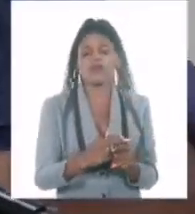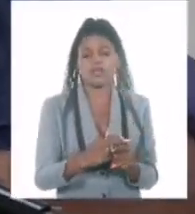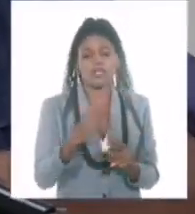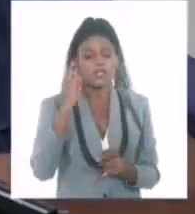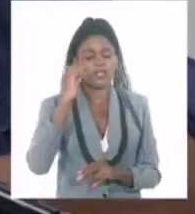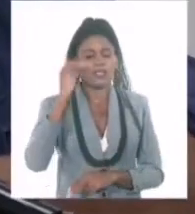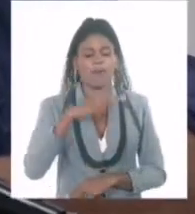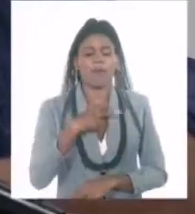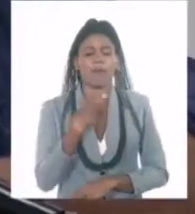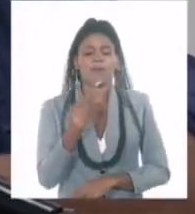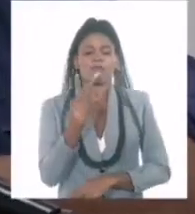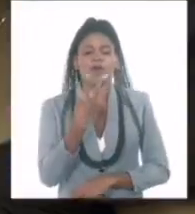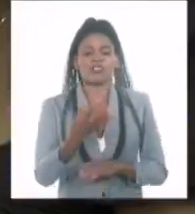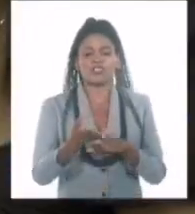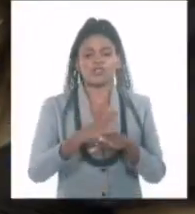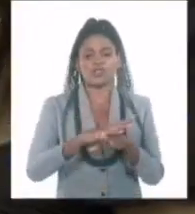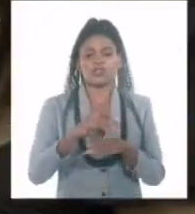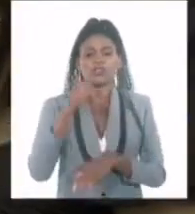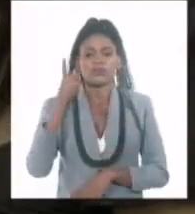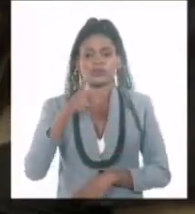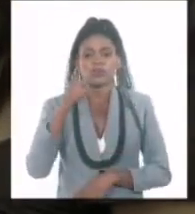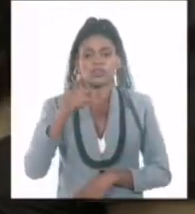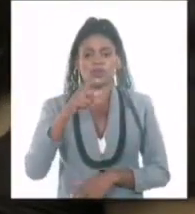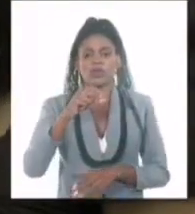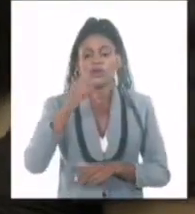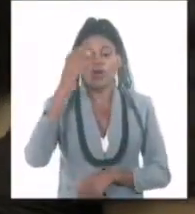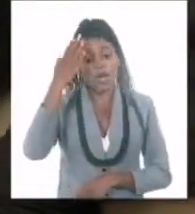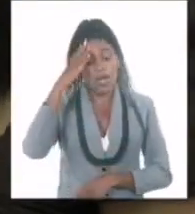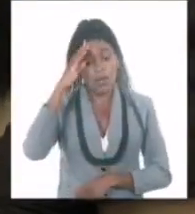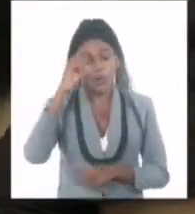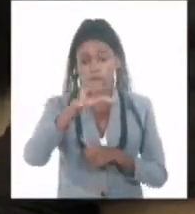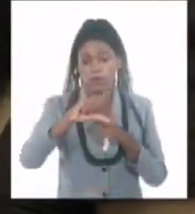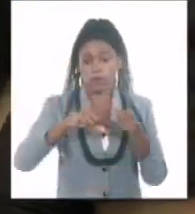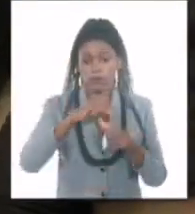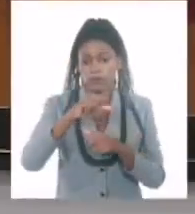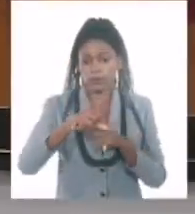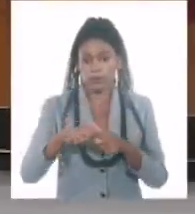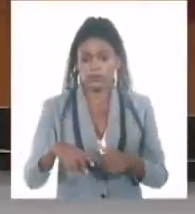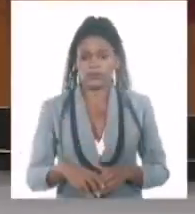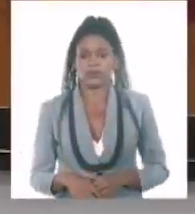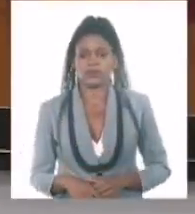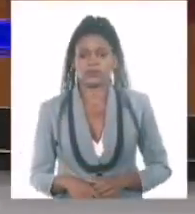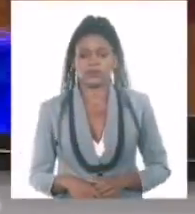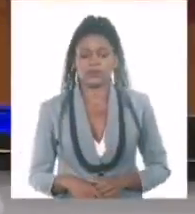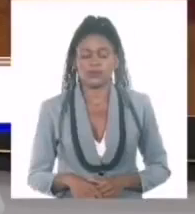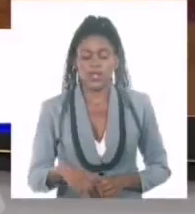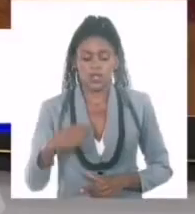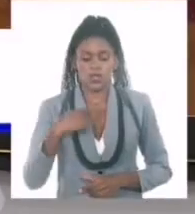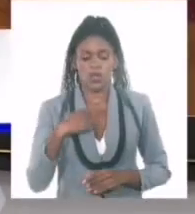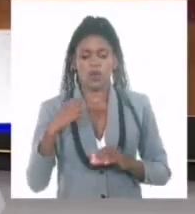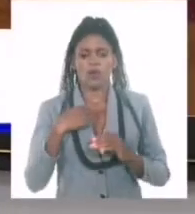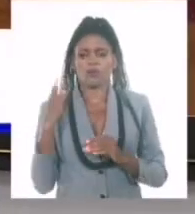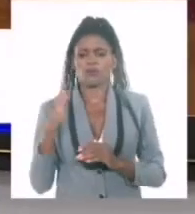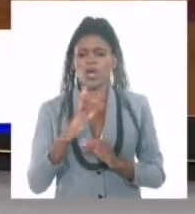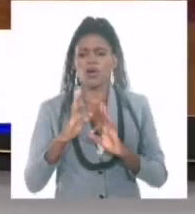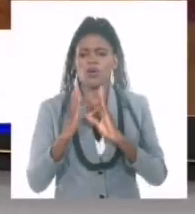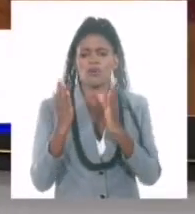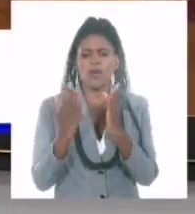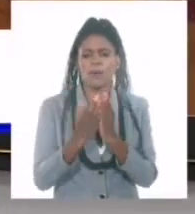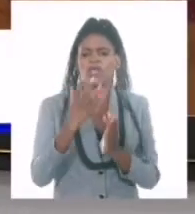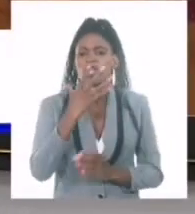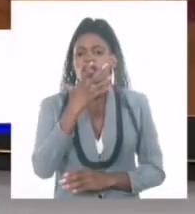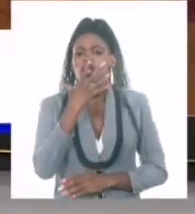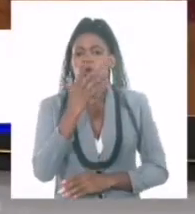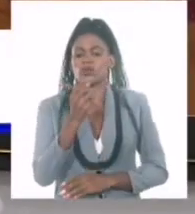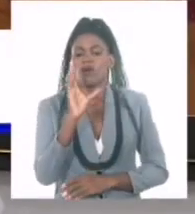significativas de la lírica hispanoamericana contemporánea. Yo soy de una familia que le gustaba usar la